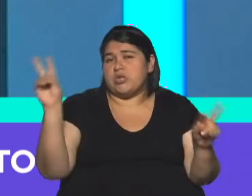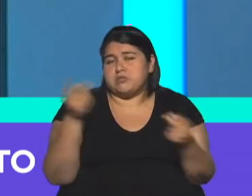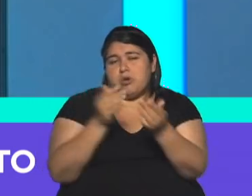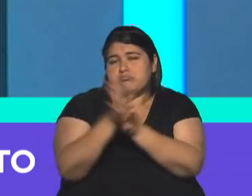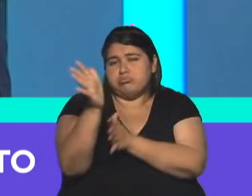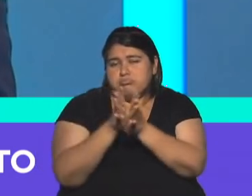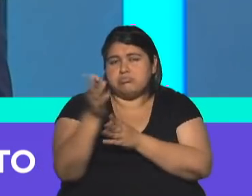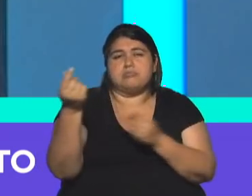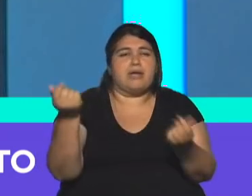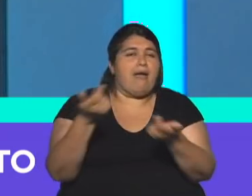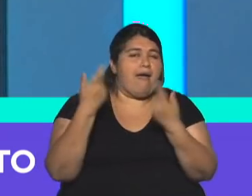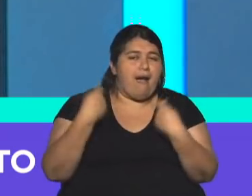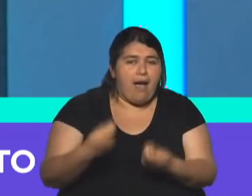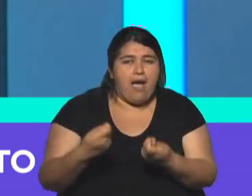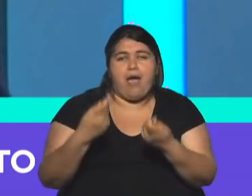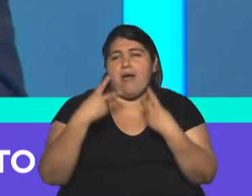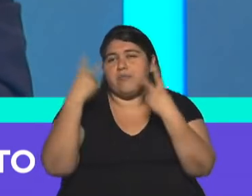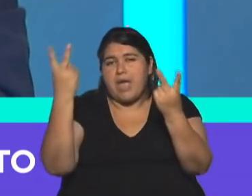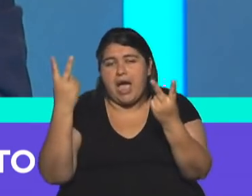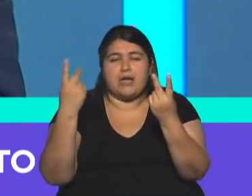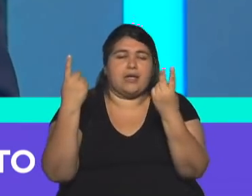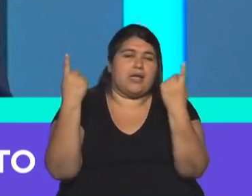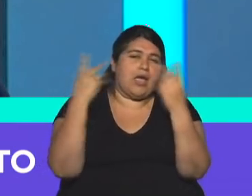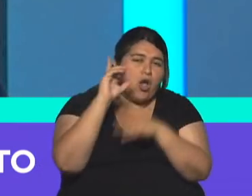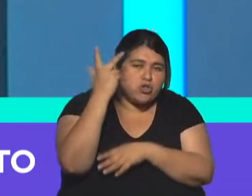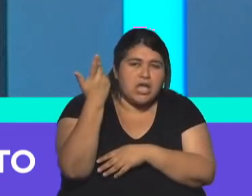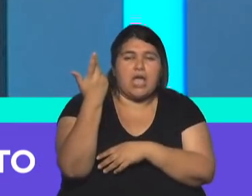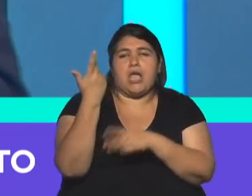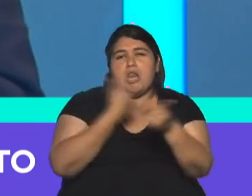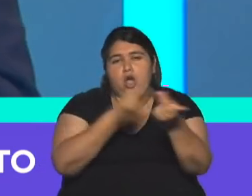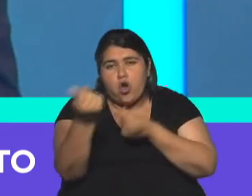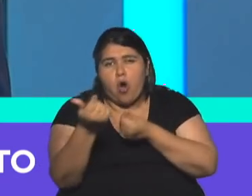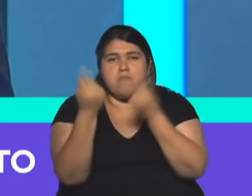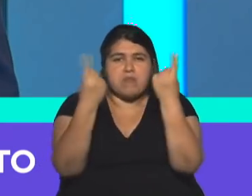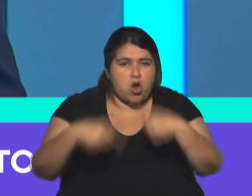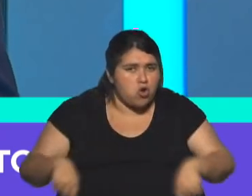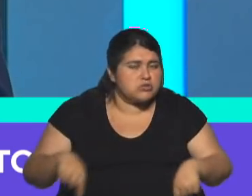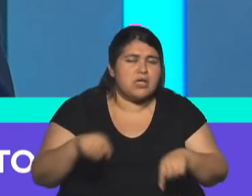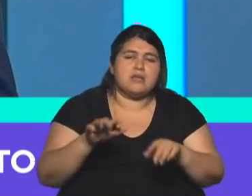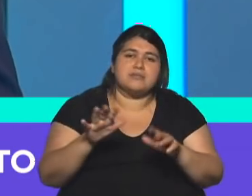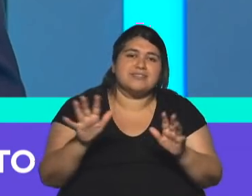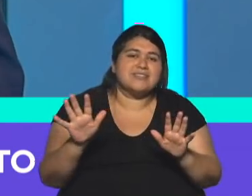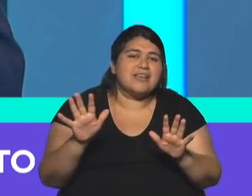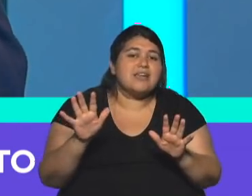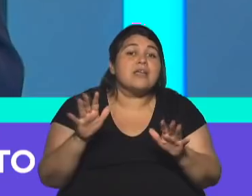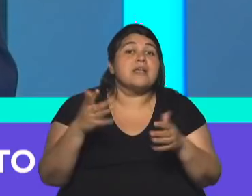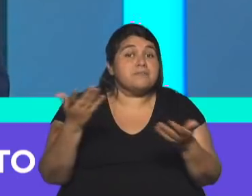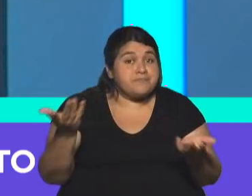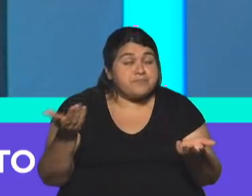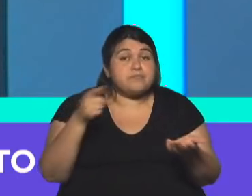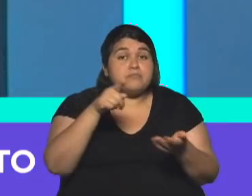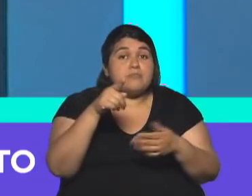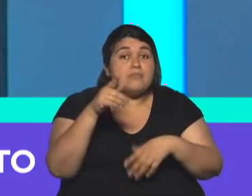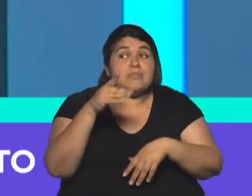por los gastos en viaje, los gastos en hotelería afuera, las compras que haces y te traes de cada viaje, en